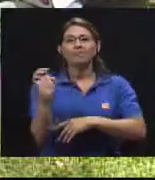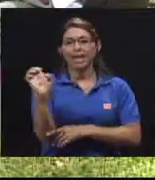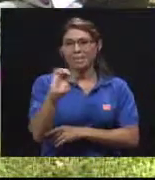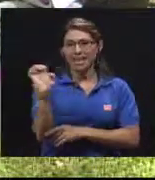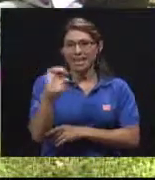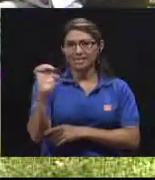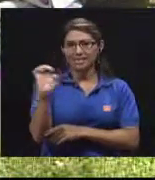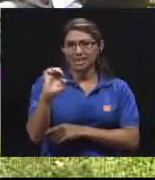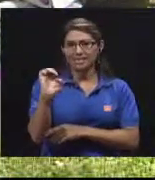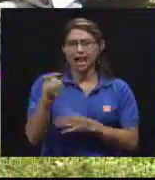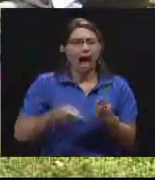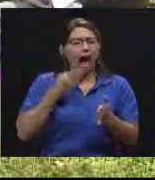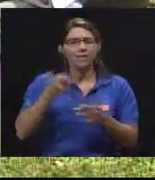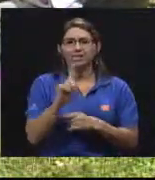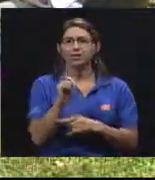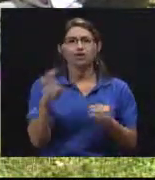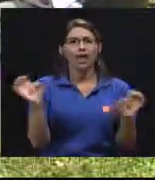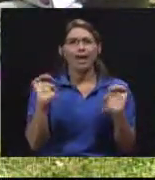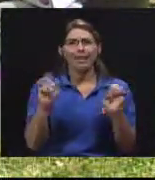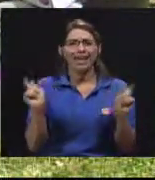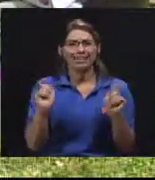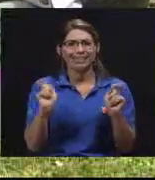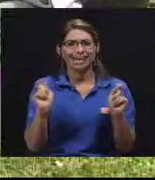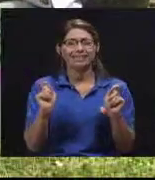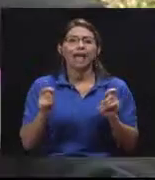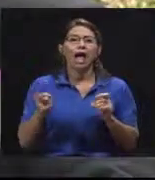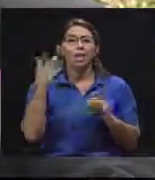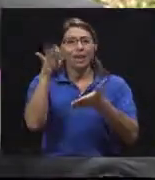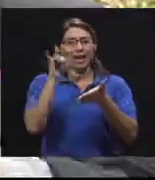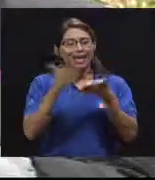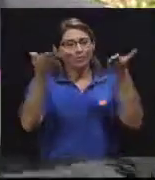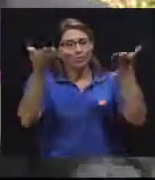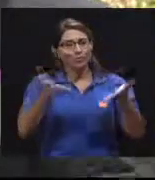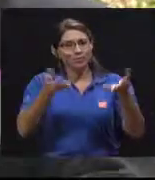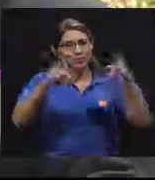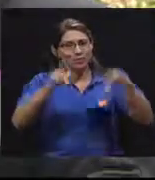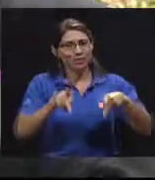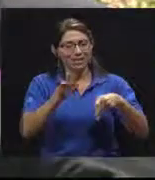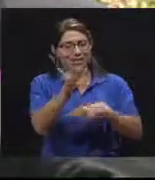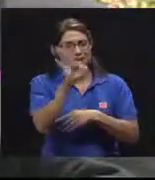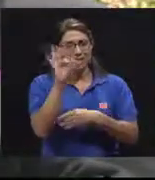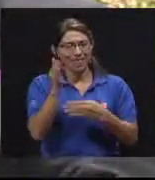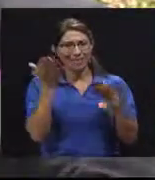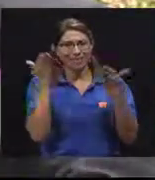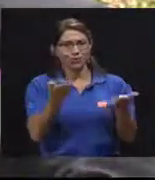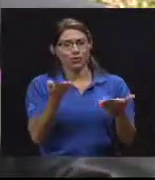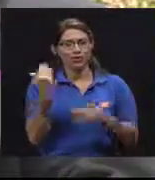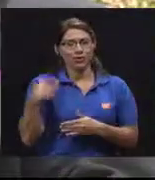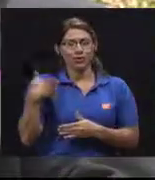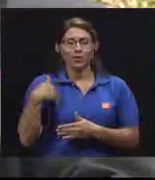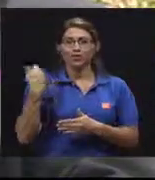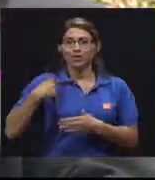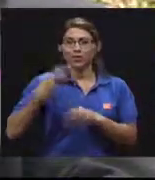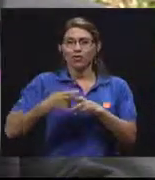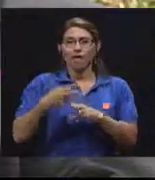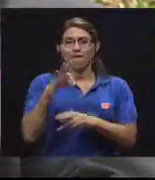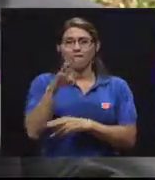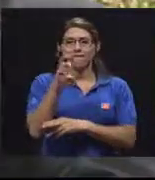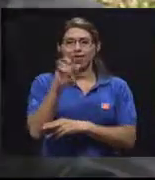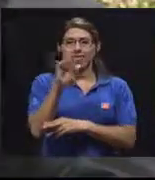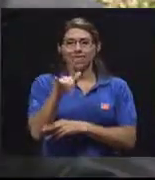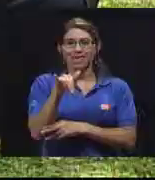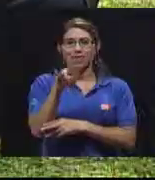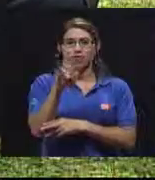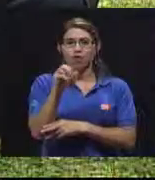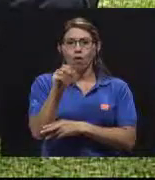de las emergencias que a veces no son tan emergencias. Para eso tenemos de invitados el día de hoy a estos dos señores, el